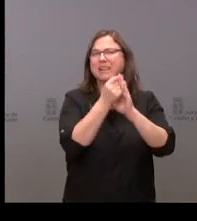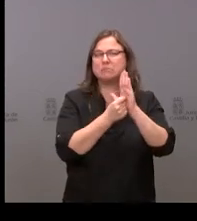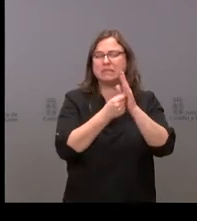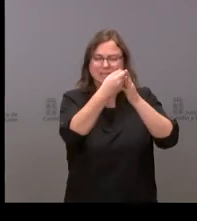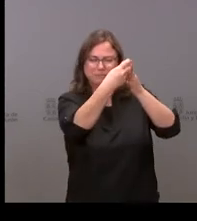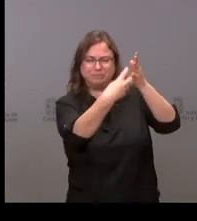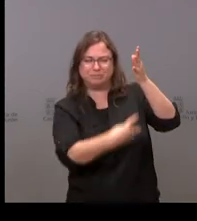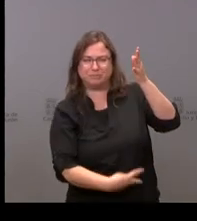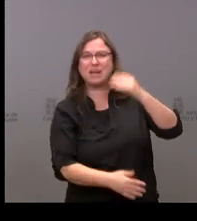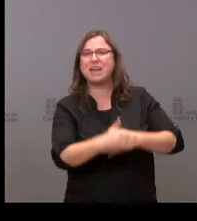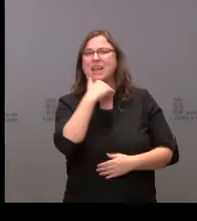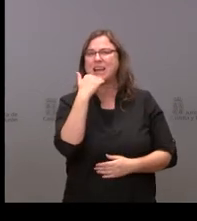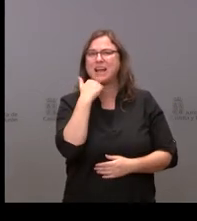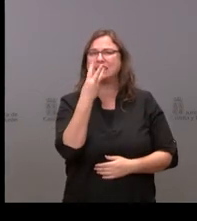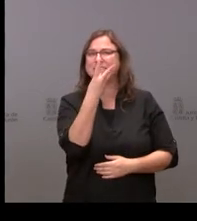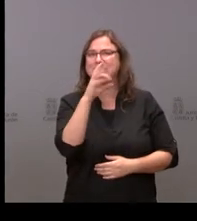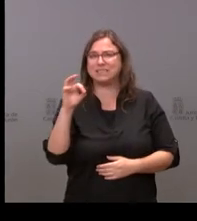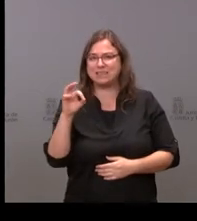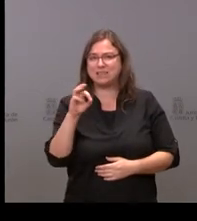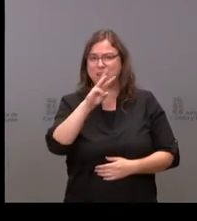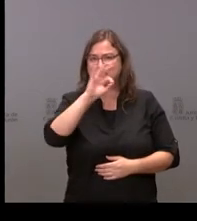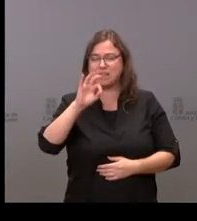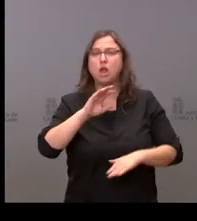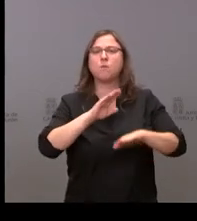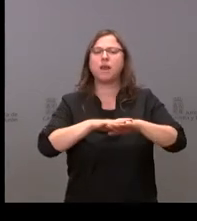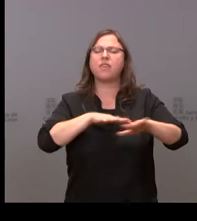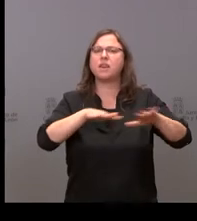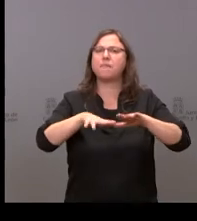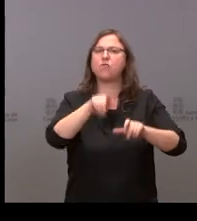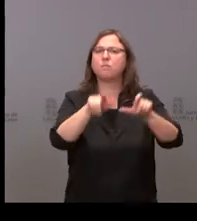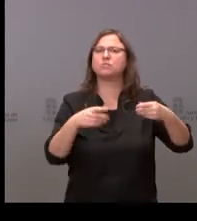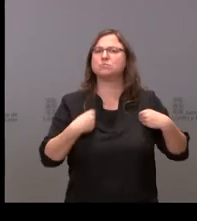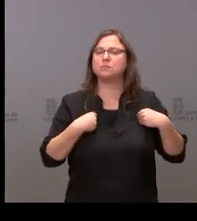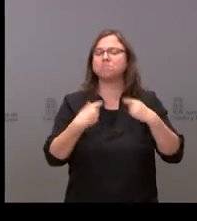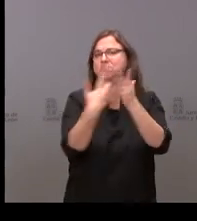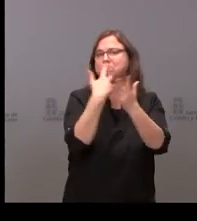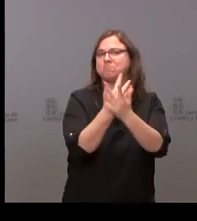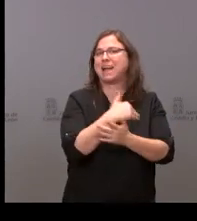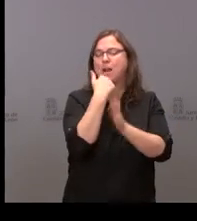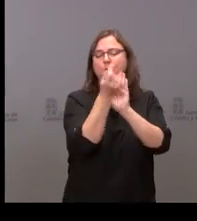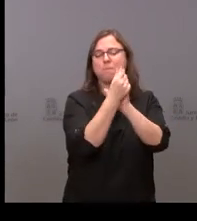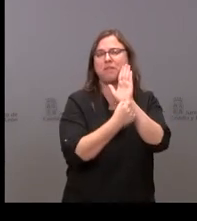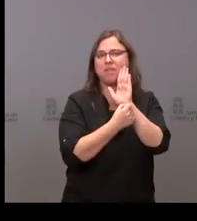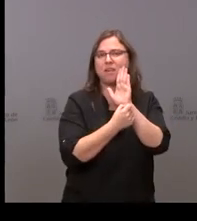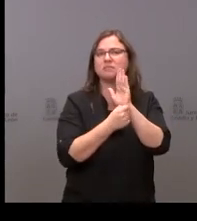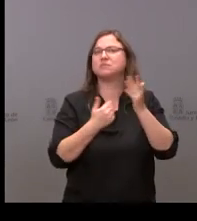para la dinamización demográfica si nos puede dar algún detalle de ellas